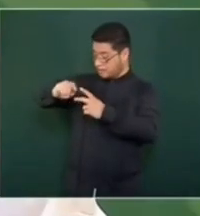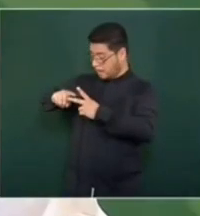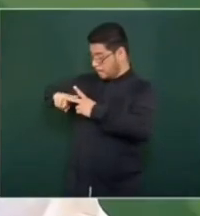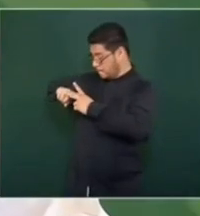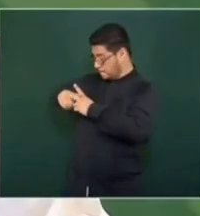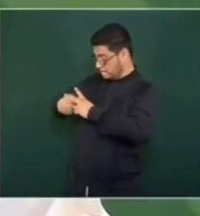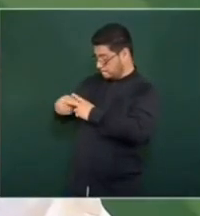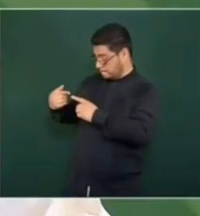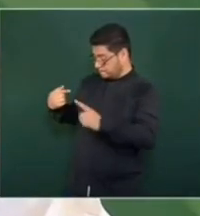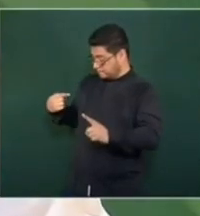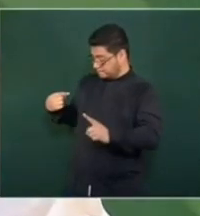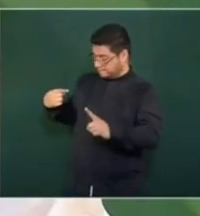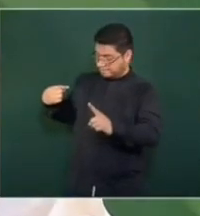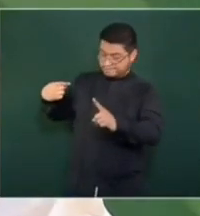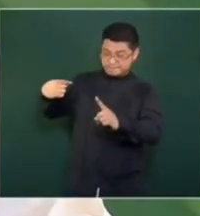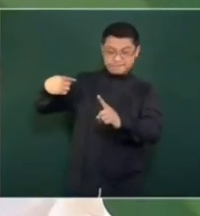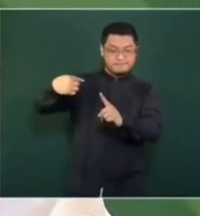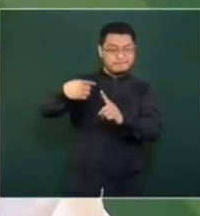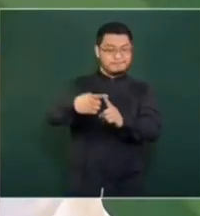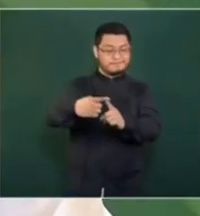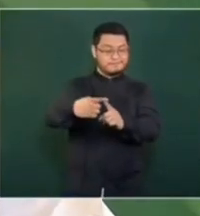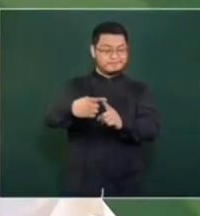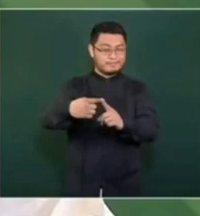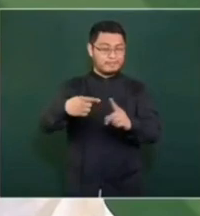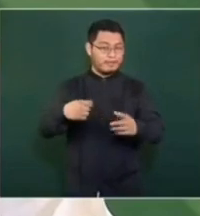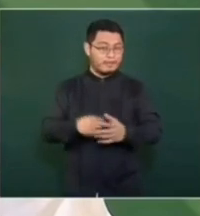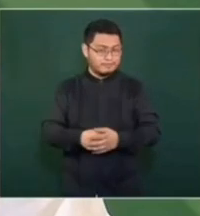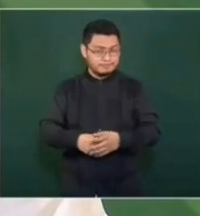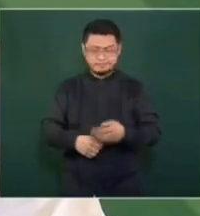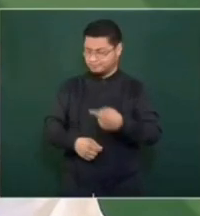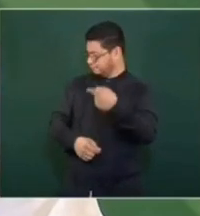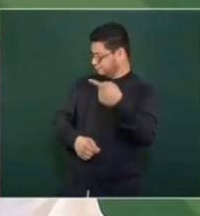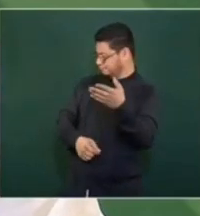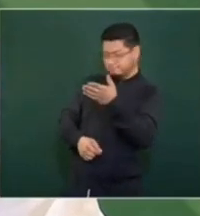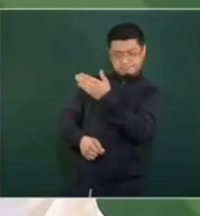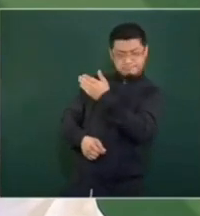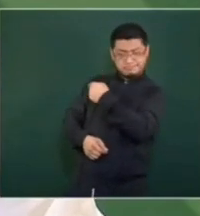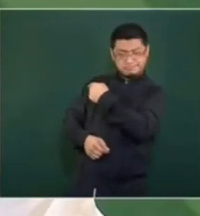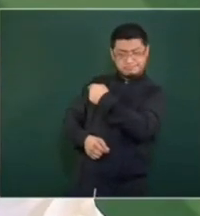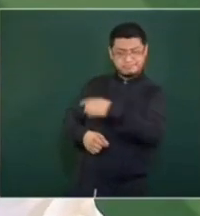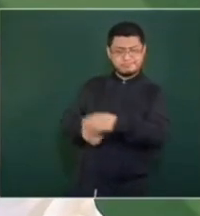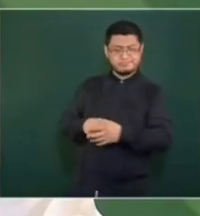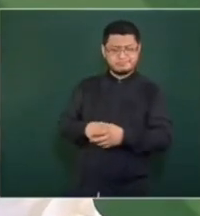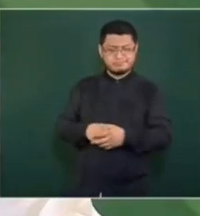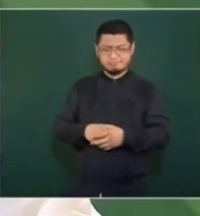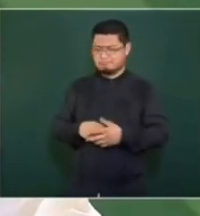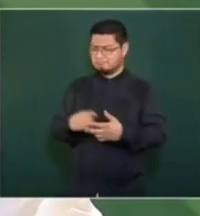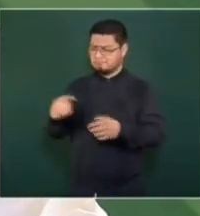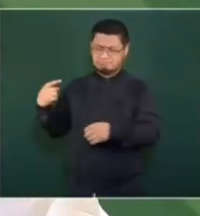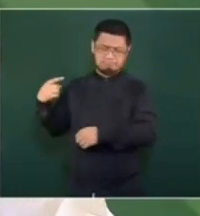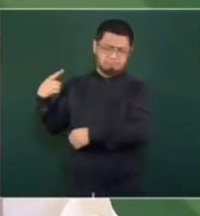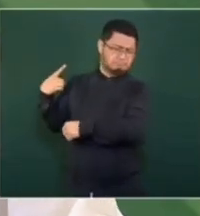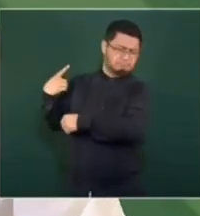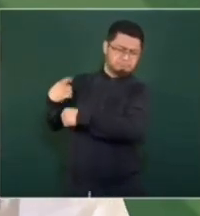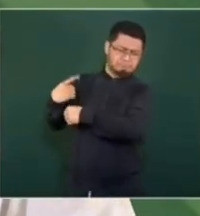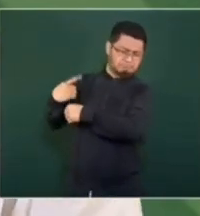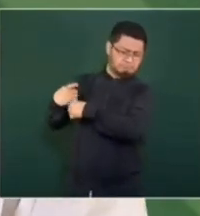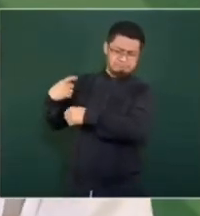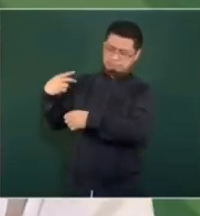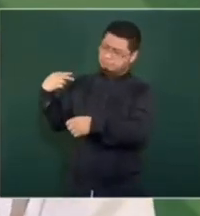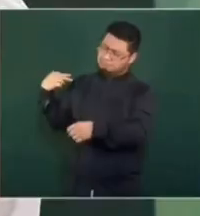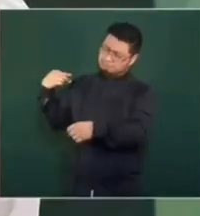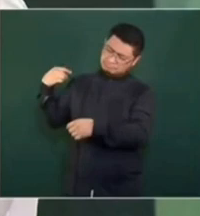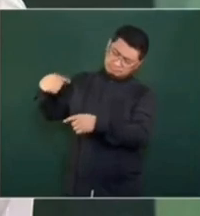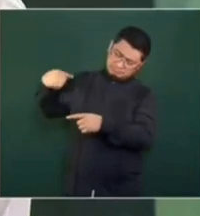de las primeras medidas